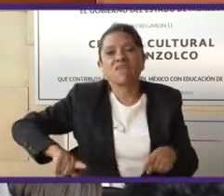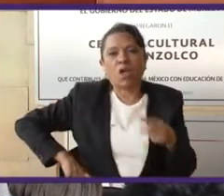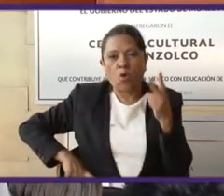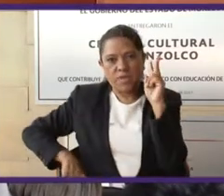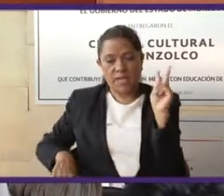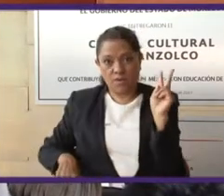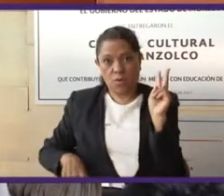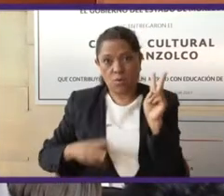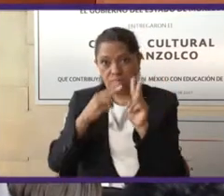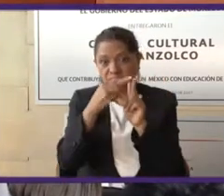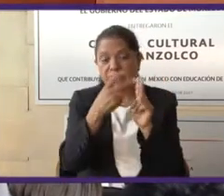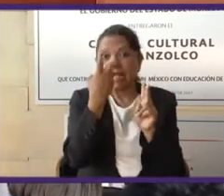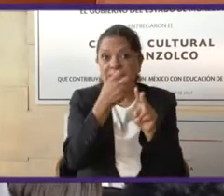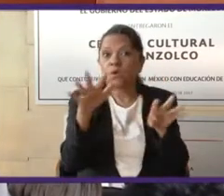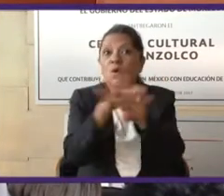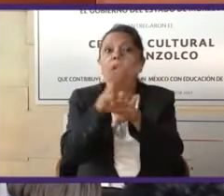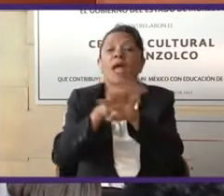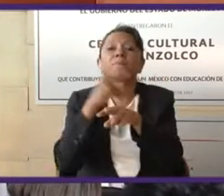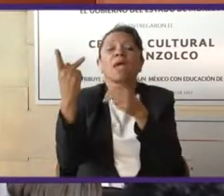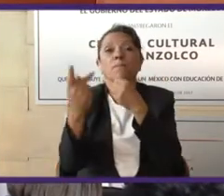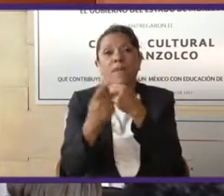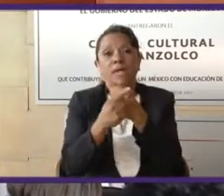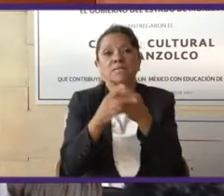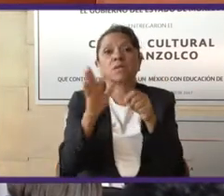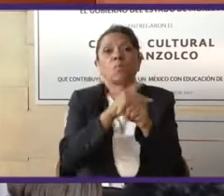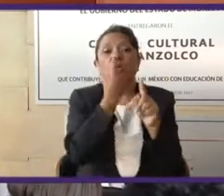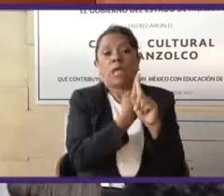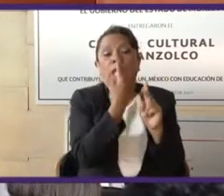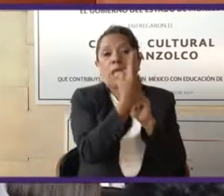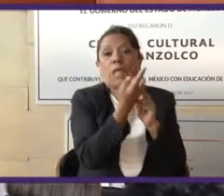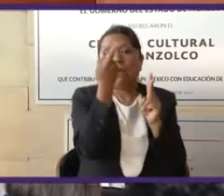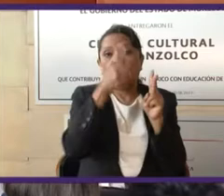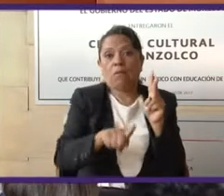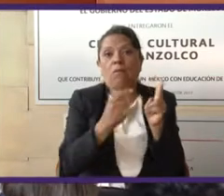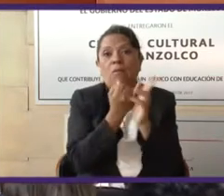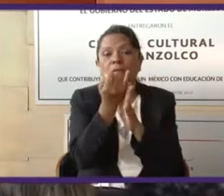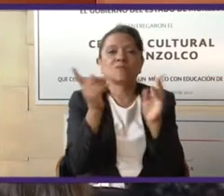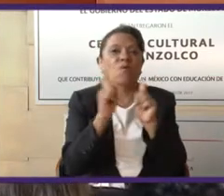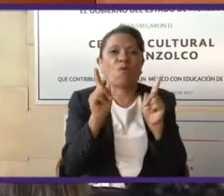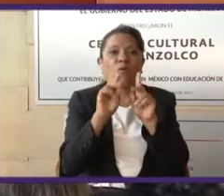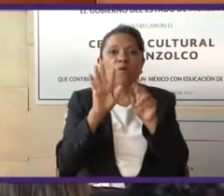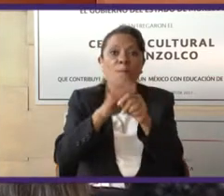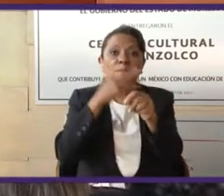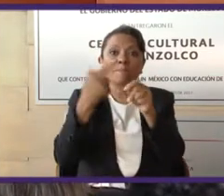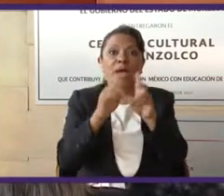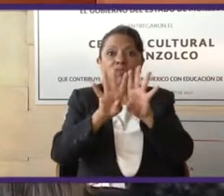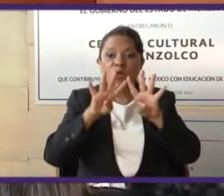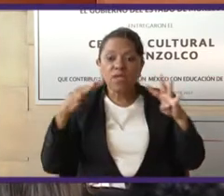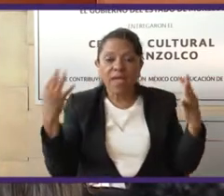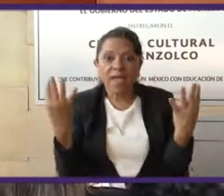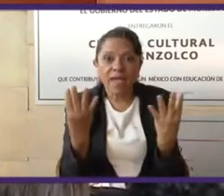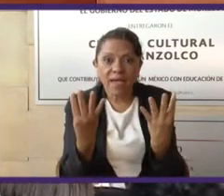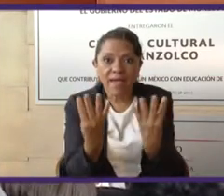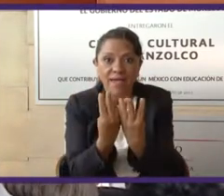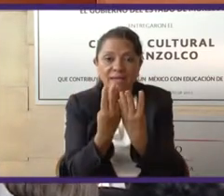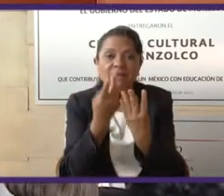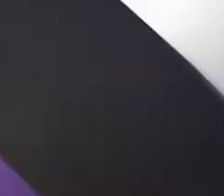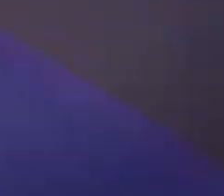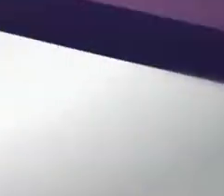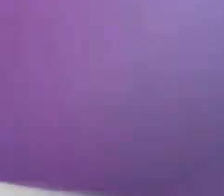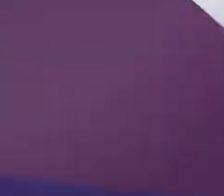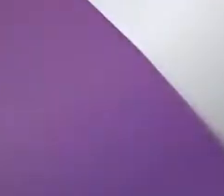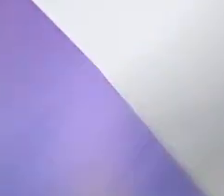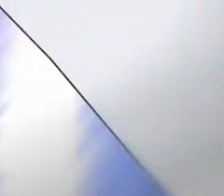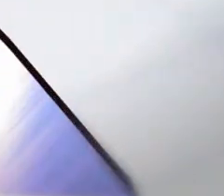Y esto va a cambiar el país porque va a ser mucho más claro lo que haga la mayoría parlamentaria que lo que decía un solo hombre de hoy en adelante.